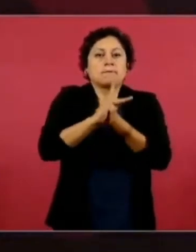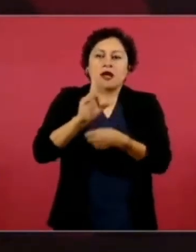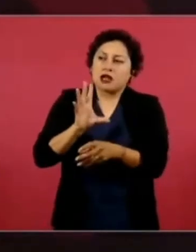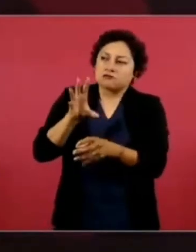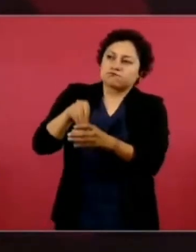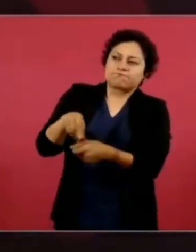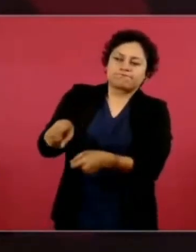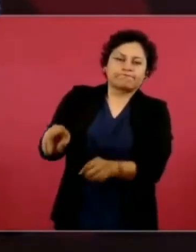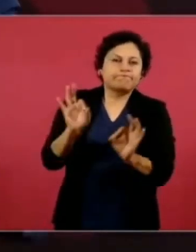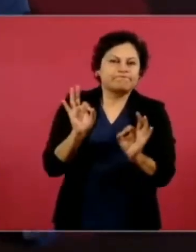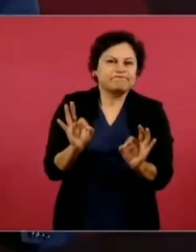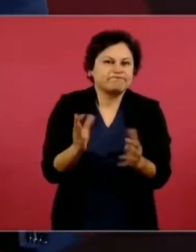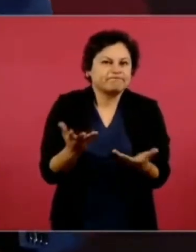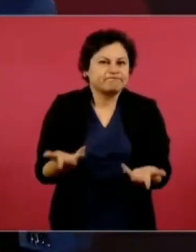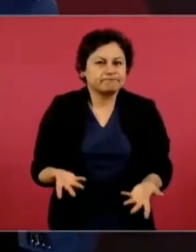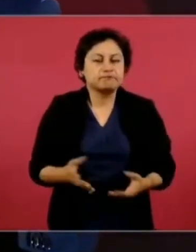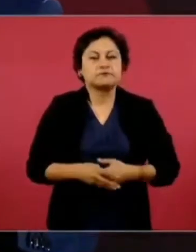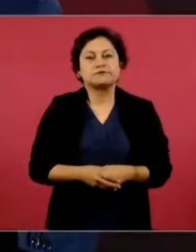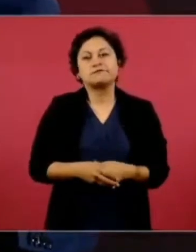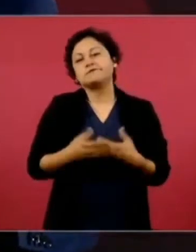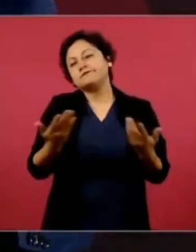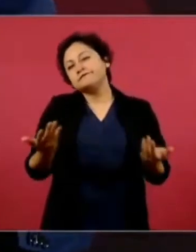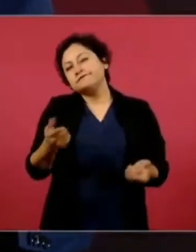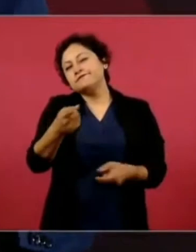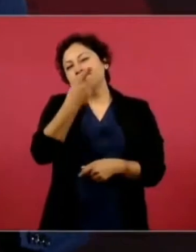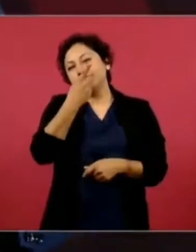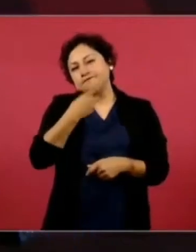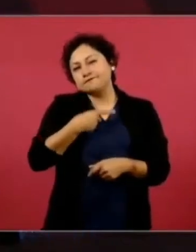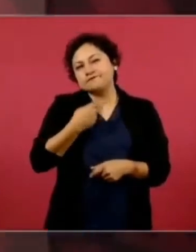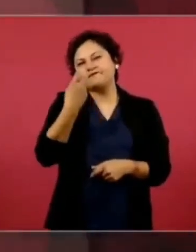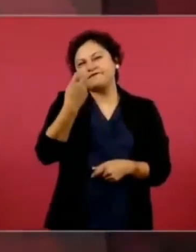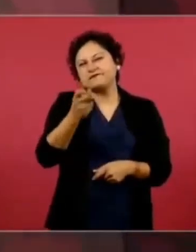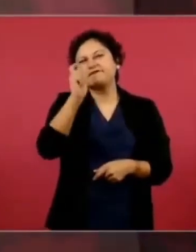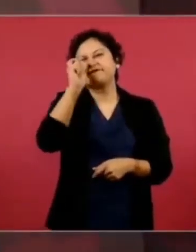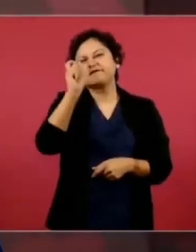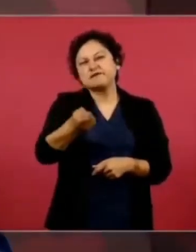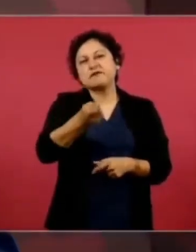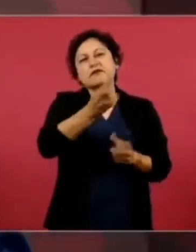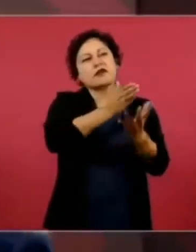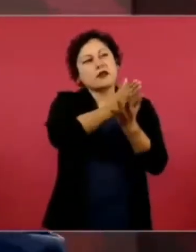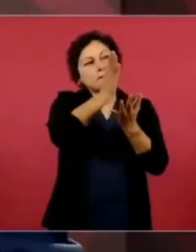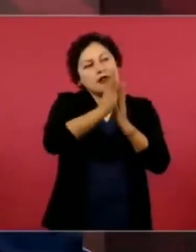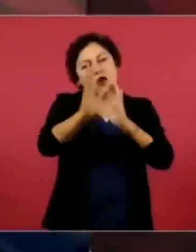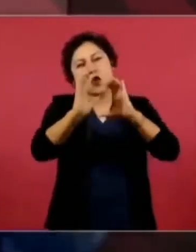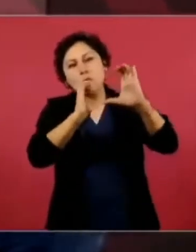todo lo relacionado con los medios y los grandes